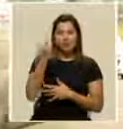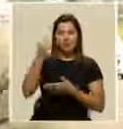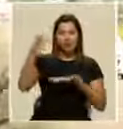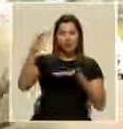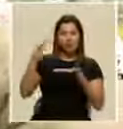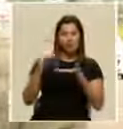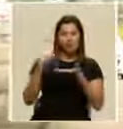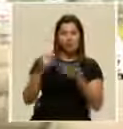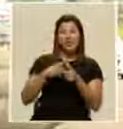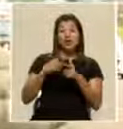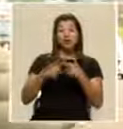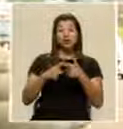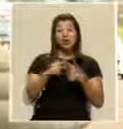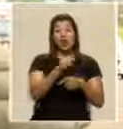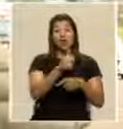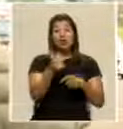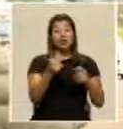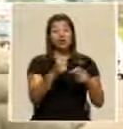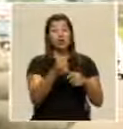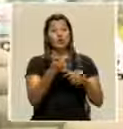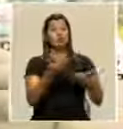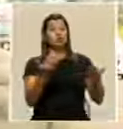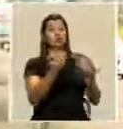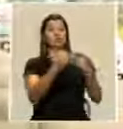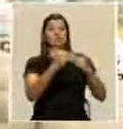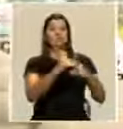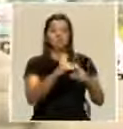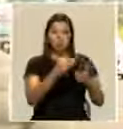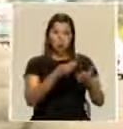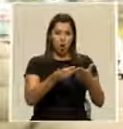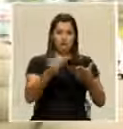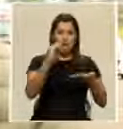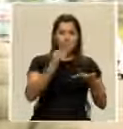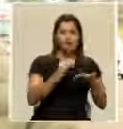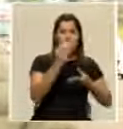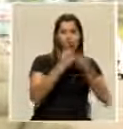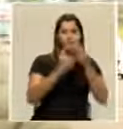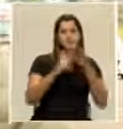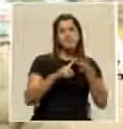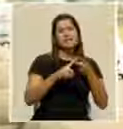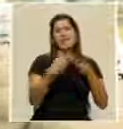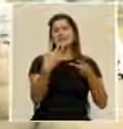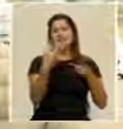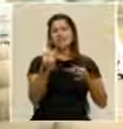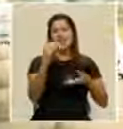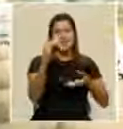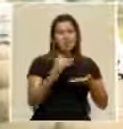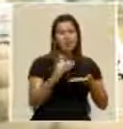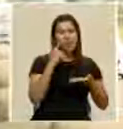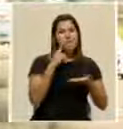Hay que restringirse en otras cosas, en comprar menos comida, en salir menos para gastar menos gasolina.